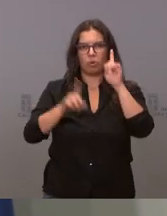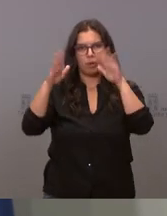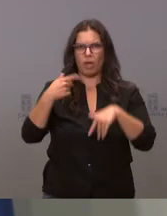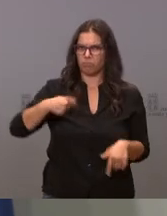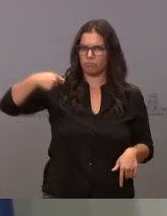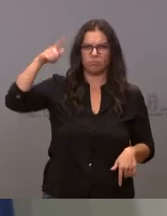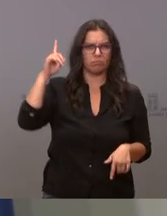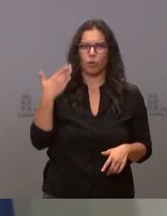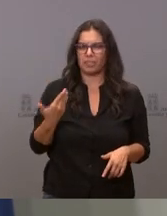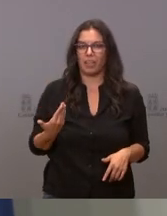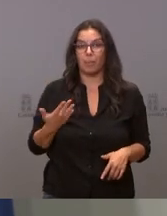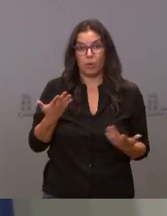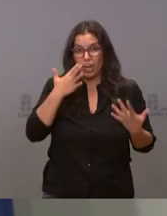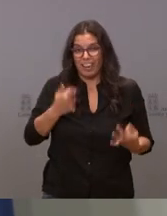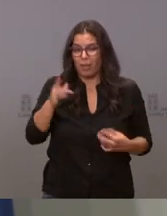igual no ese es el problema